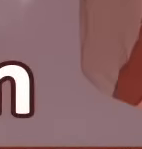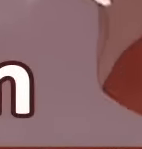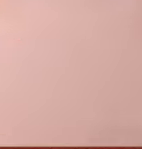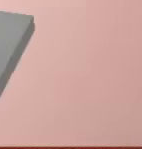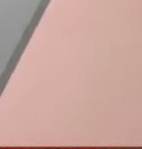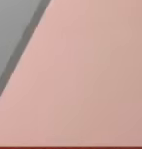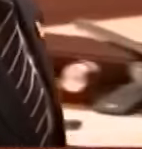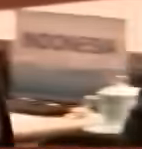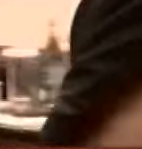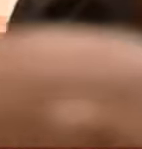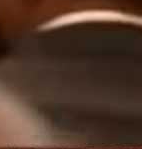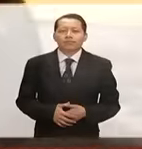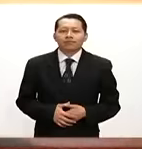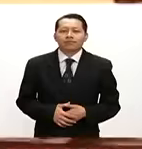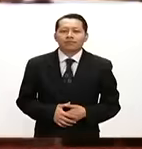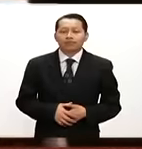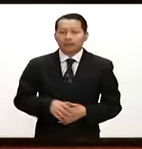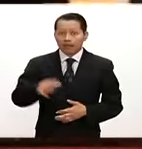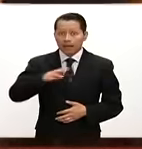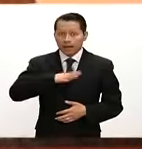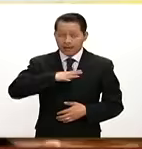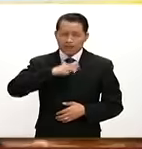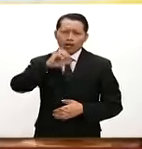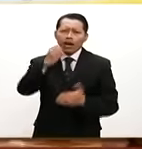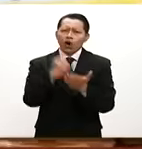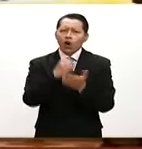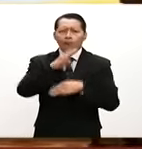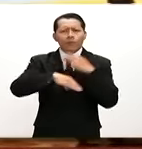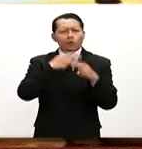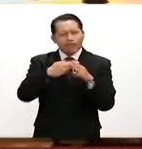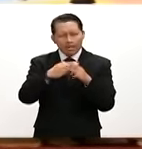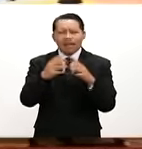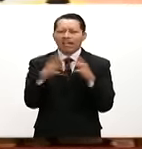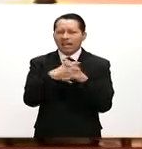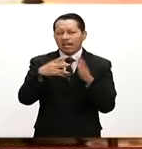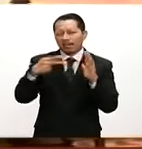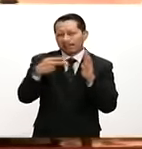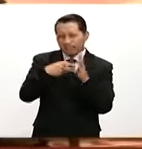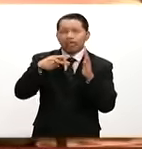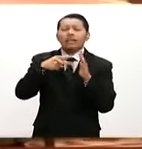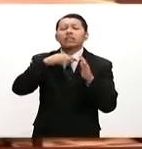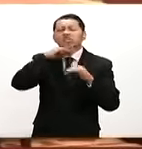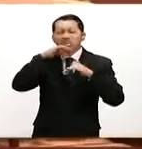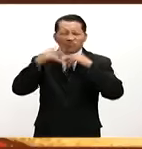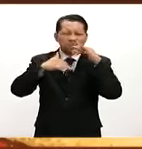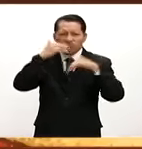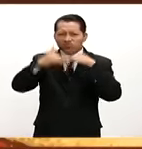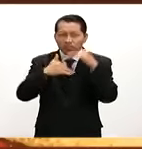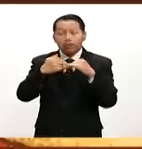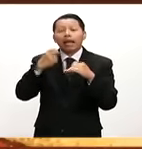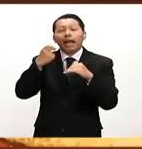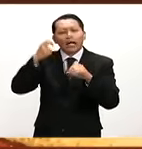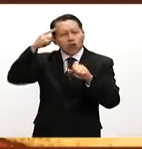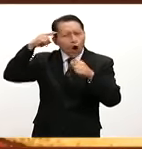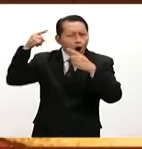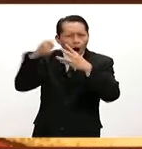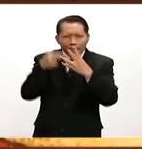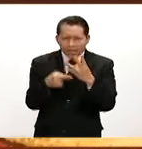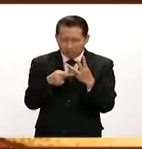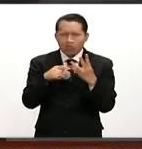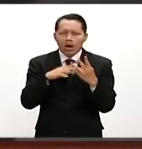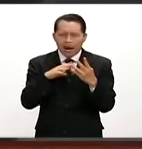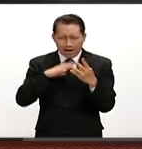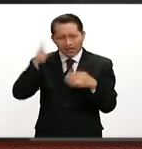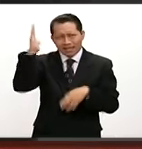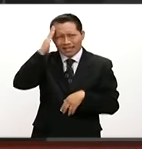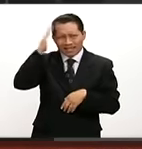Gracias. Reactivar economía mundial, guerra en Siria y emisión de gases contaminantes fueron los objetivos de la reunión de